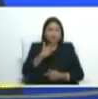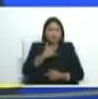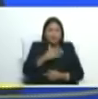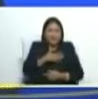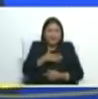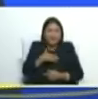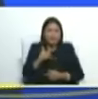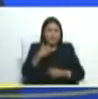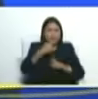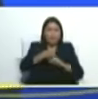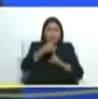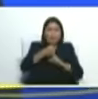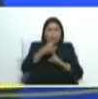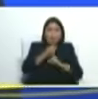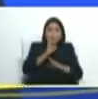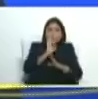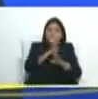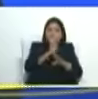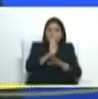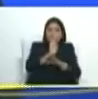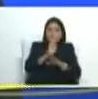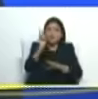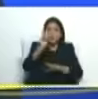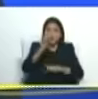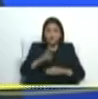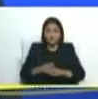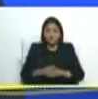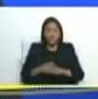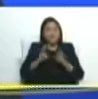defender el derecho a la soberanía y la paz de Venezuela